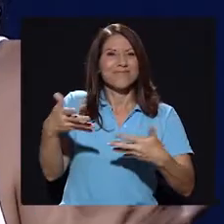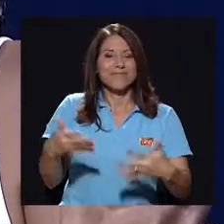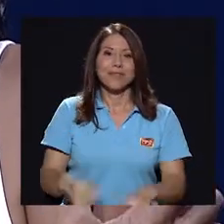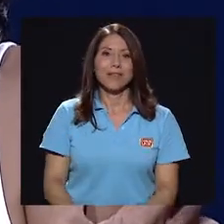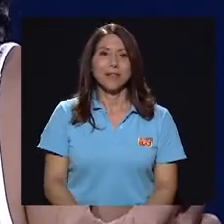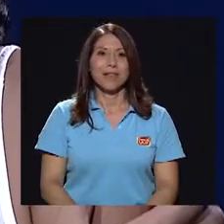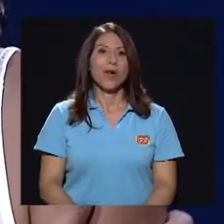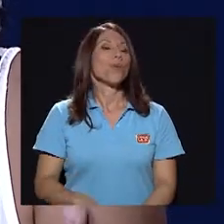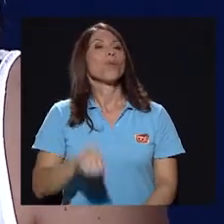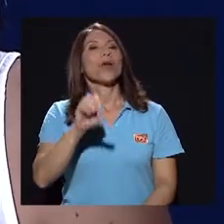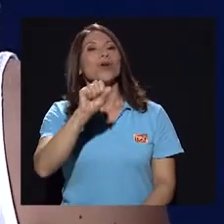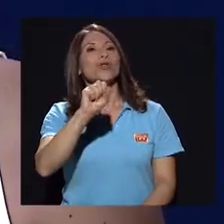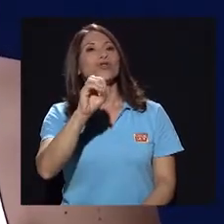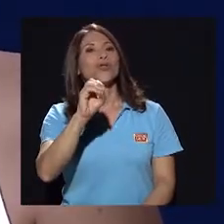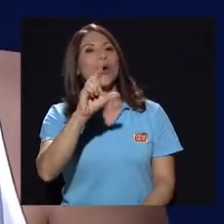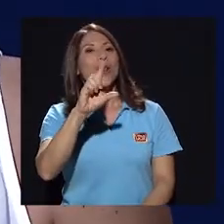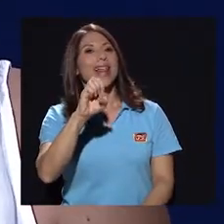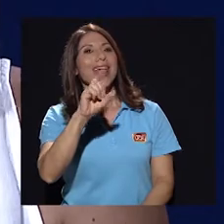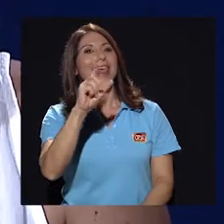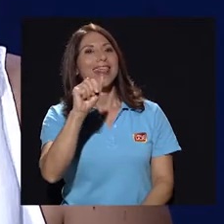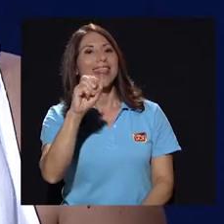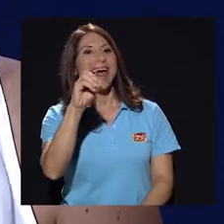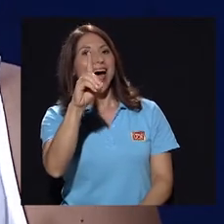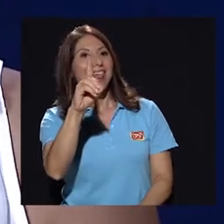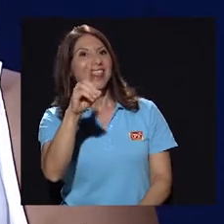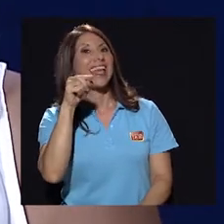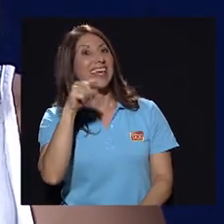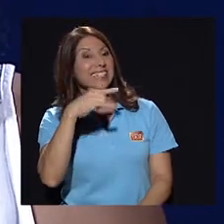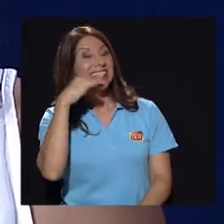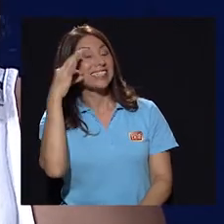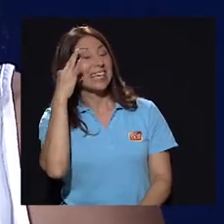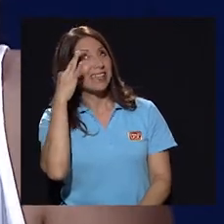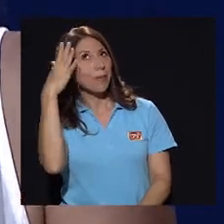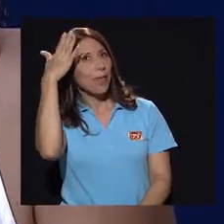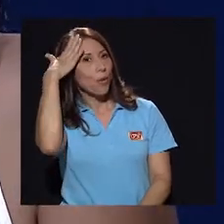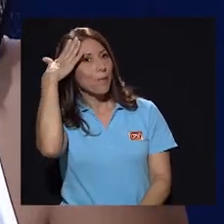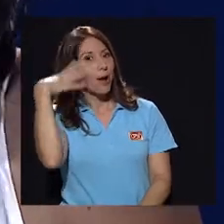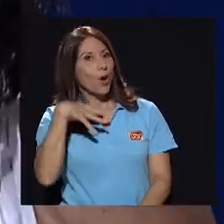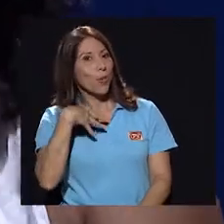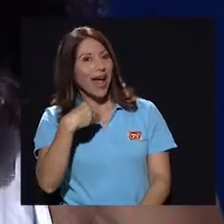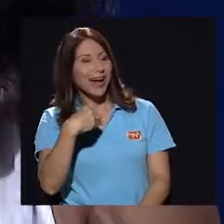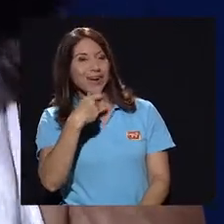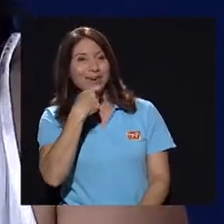Bueno, Soledad, esa chiquita, esa a me dejó el pelo blanco, literalmente.